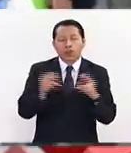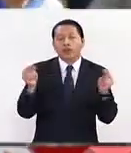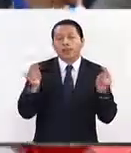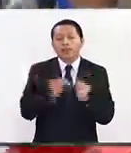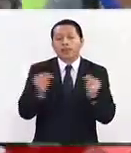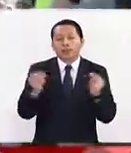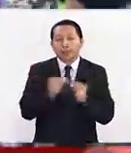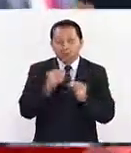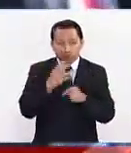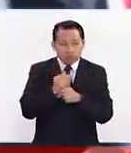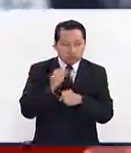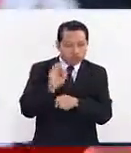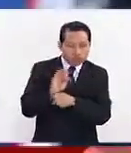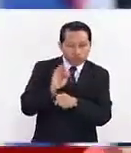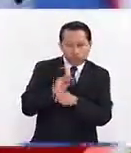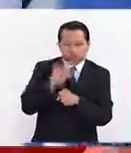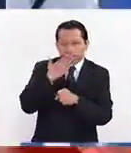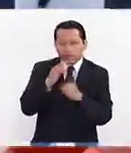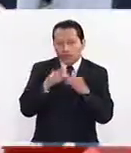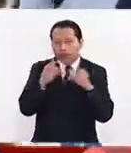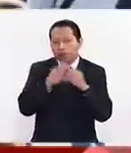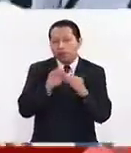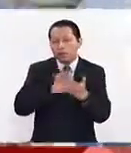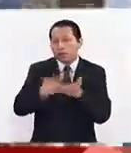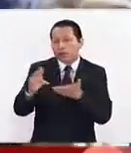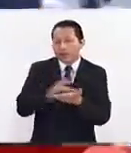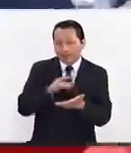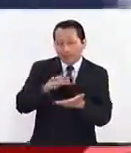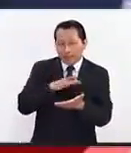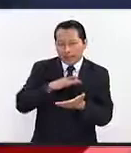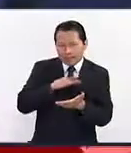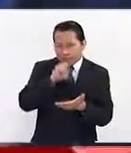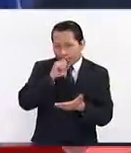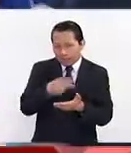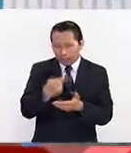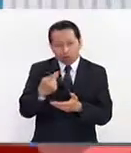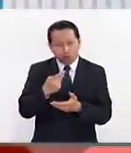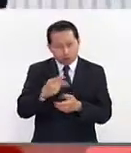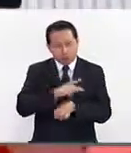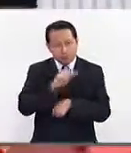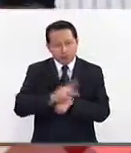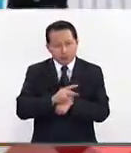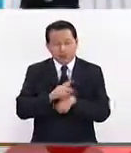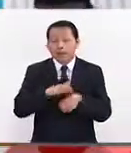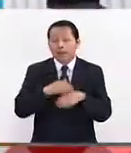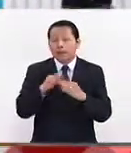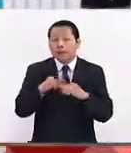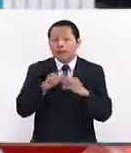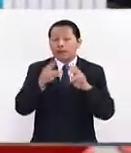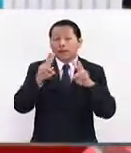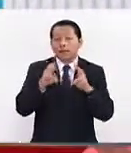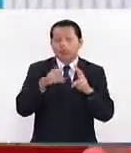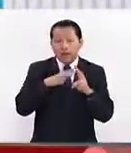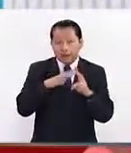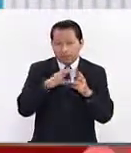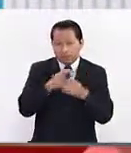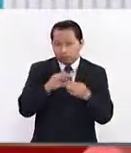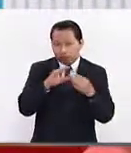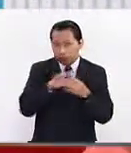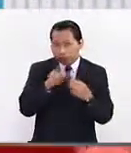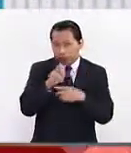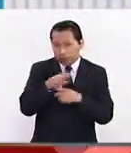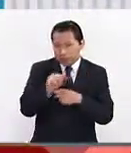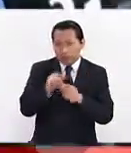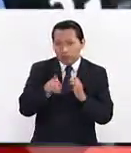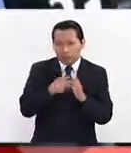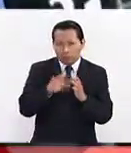revitalización de la cooperación que ya existe entre ambas naciones. Llama la atención este término que utiliza el presidente Peña,